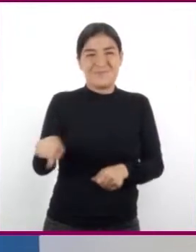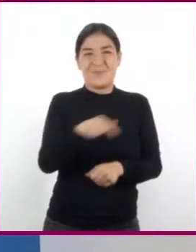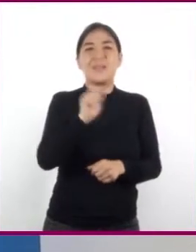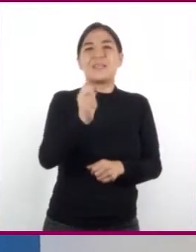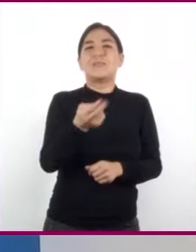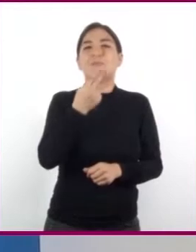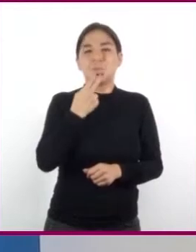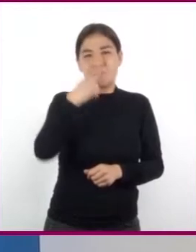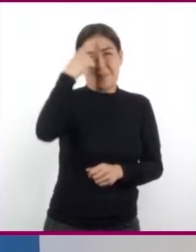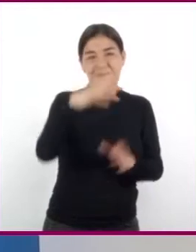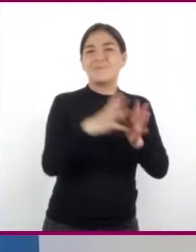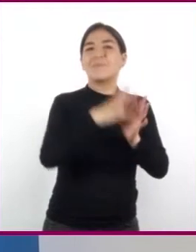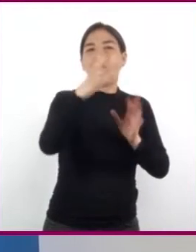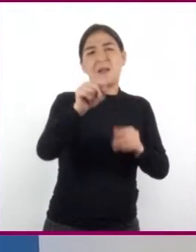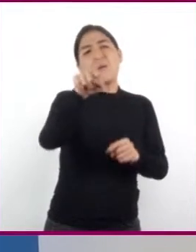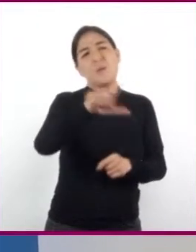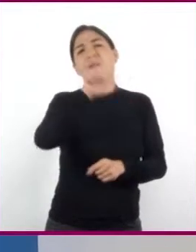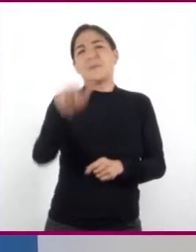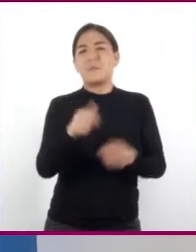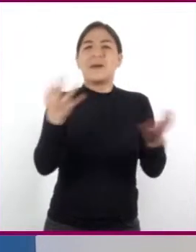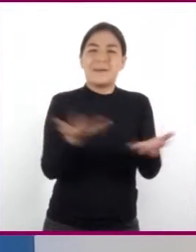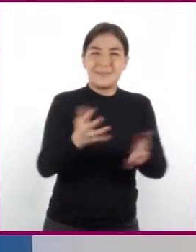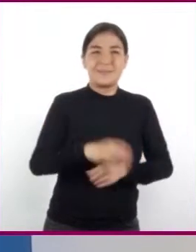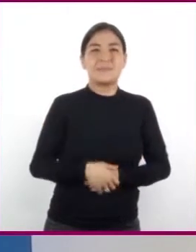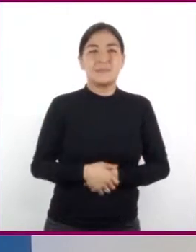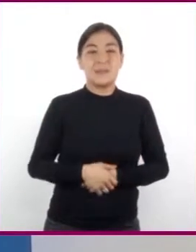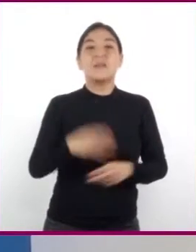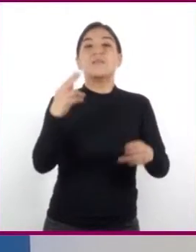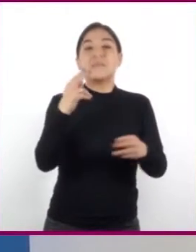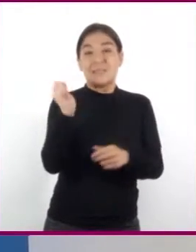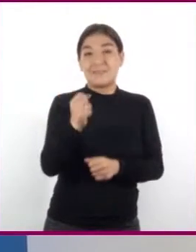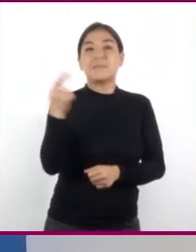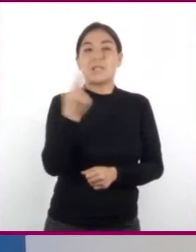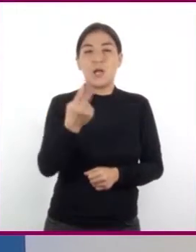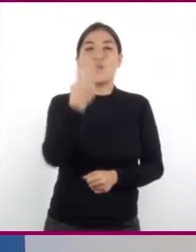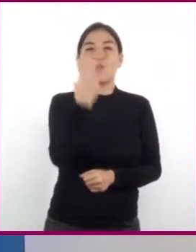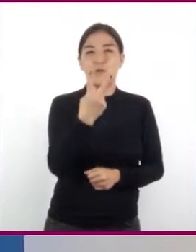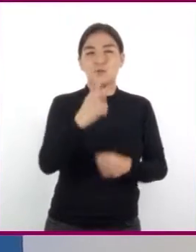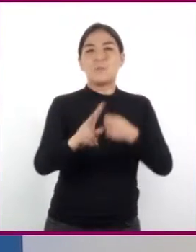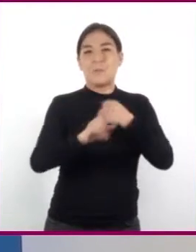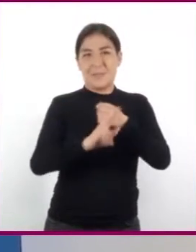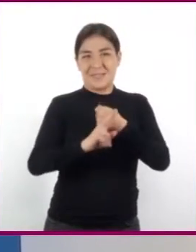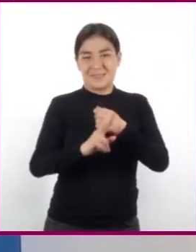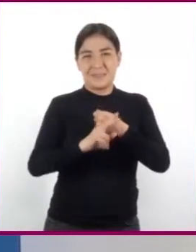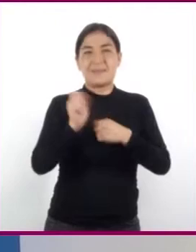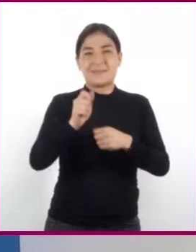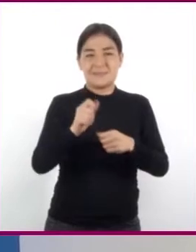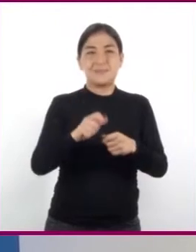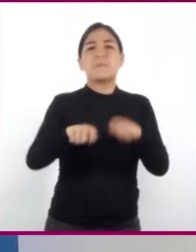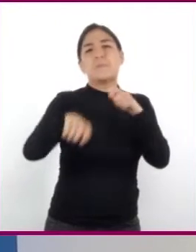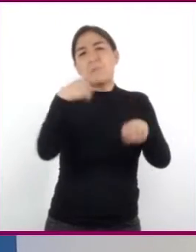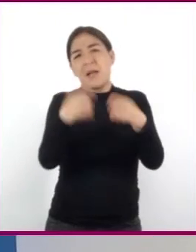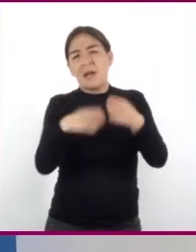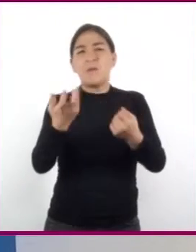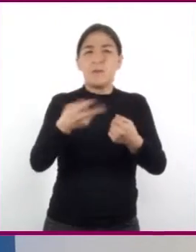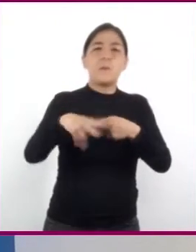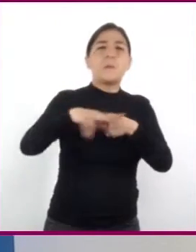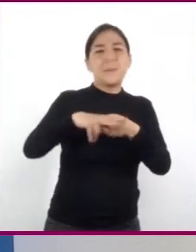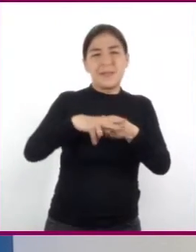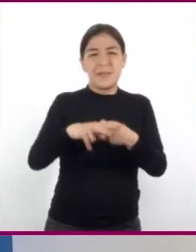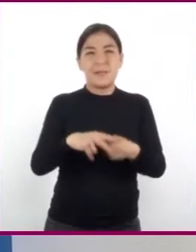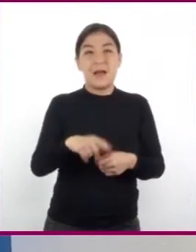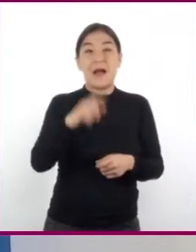que puedan repetirlo. Lo que necesitaremos serán dos vasos de vidrio o plástico con agua